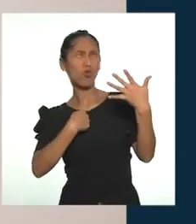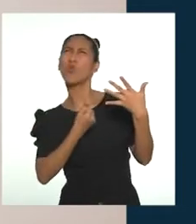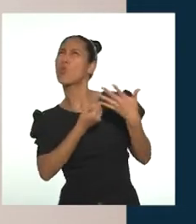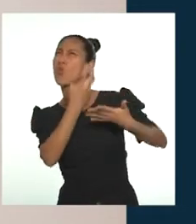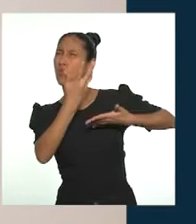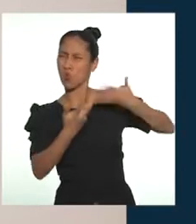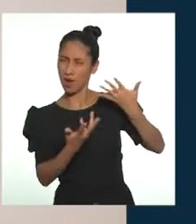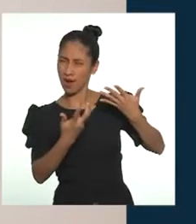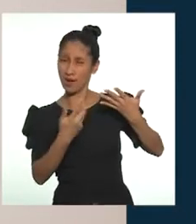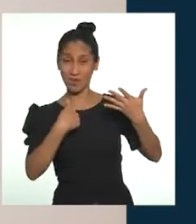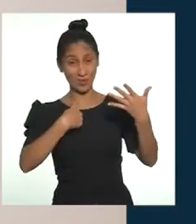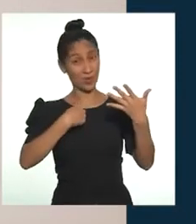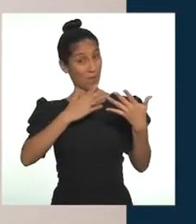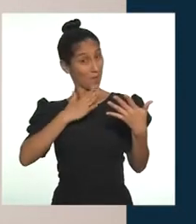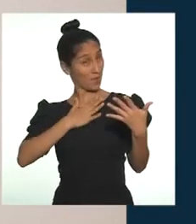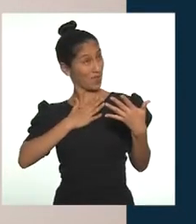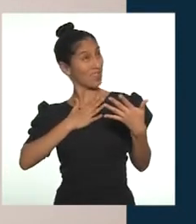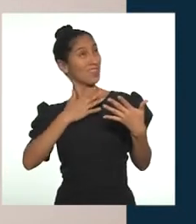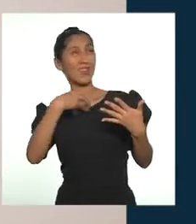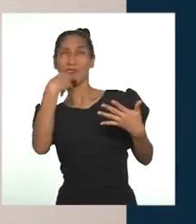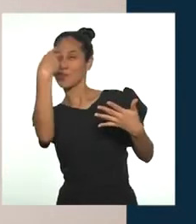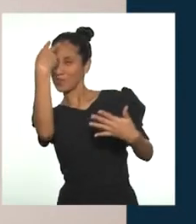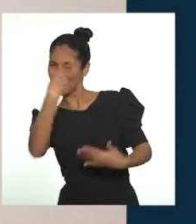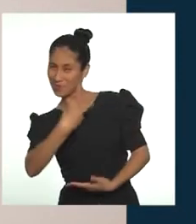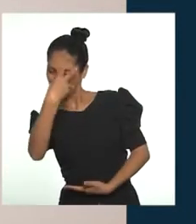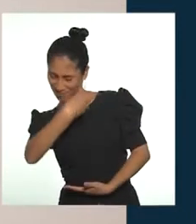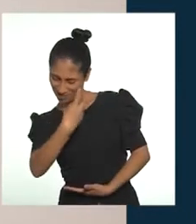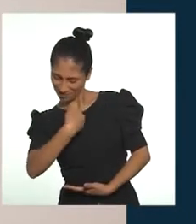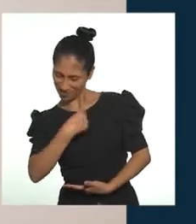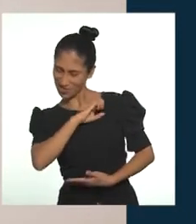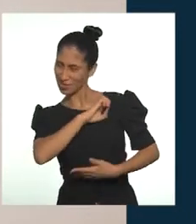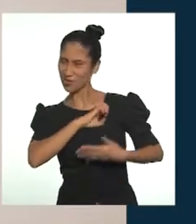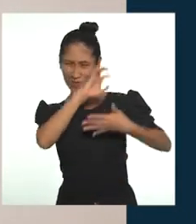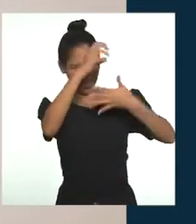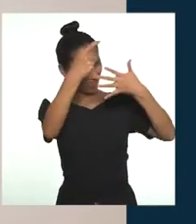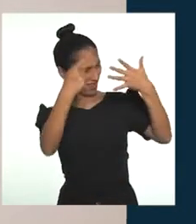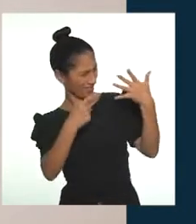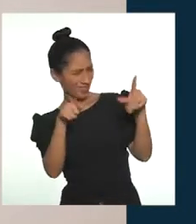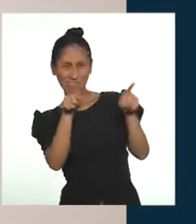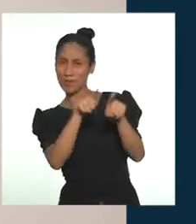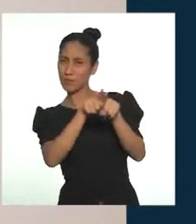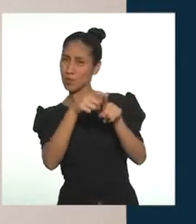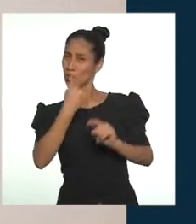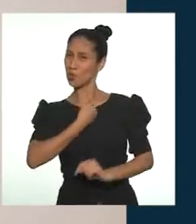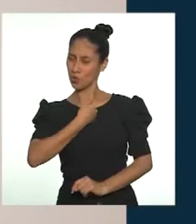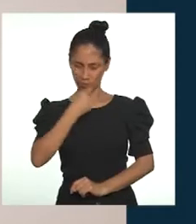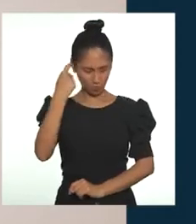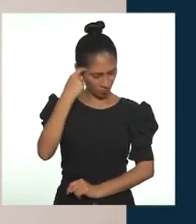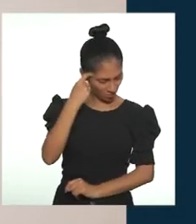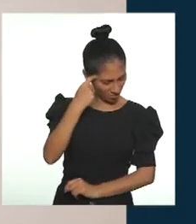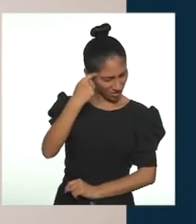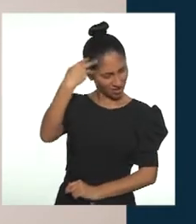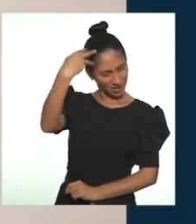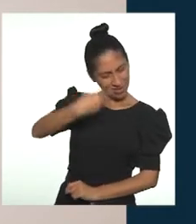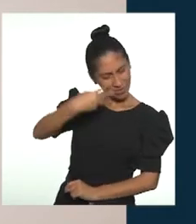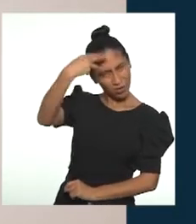valor que le damos consta de dos cositas muy importantes. Una, del concepto propio, o sea, de la definición o